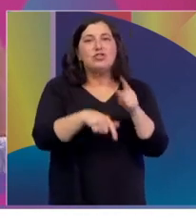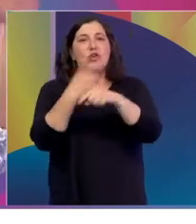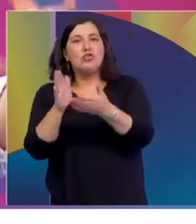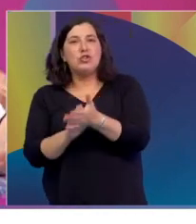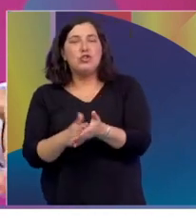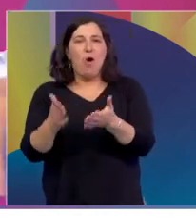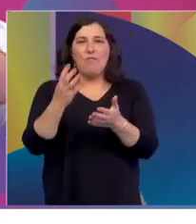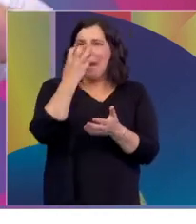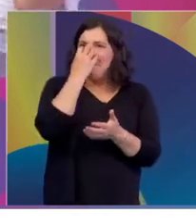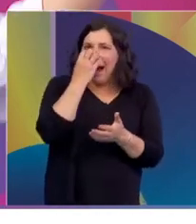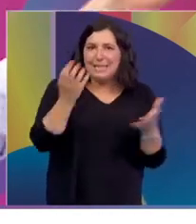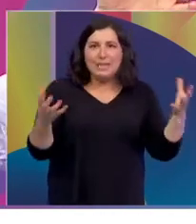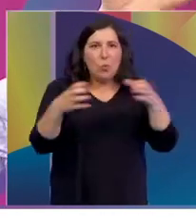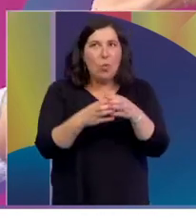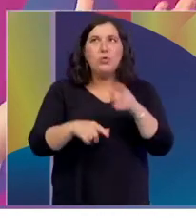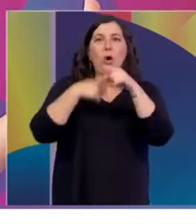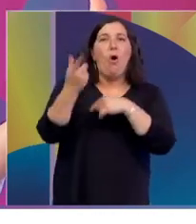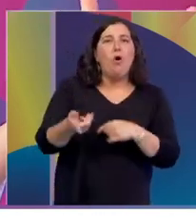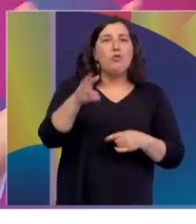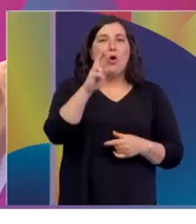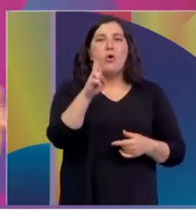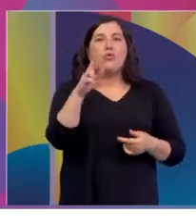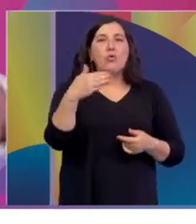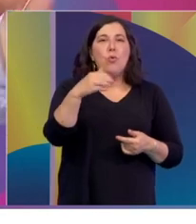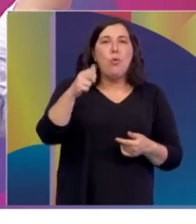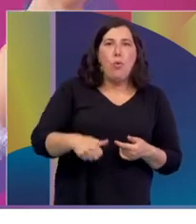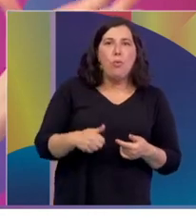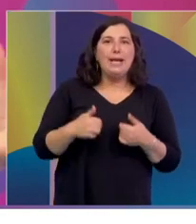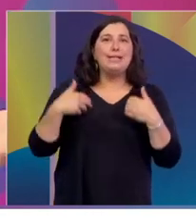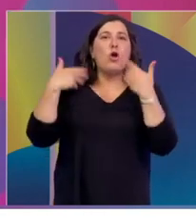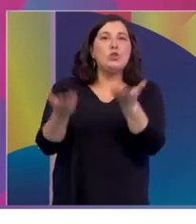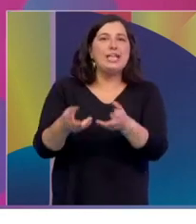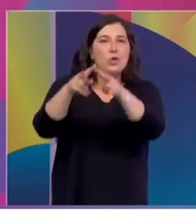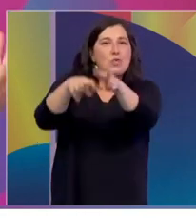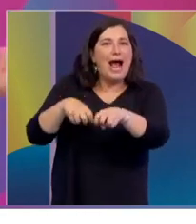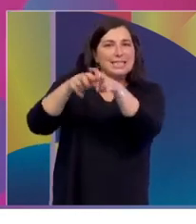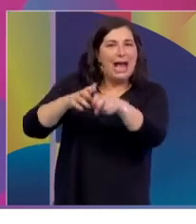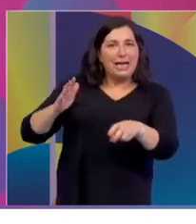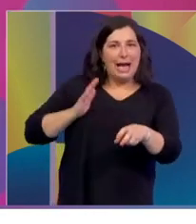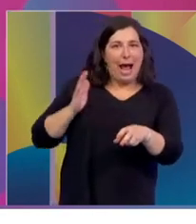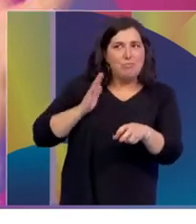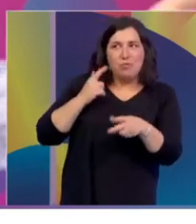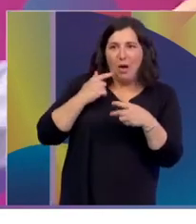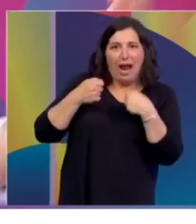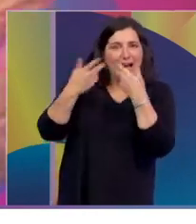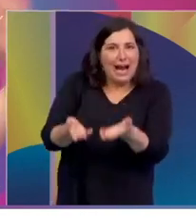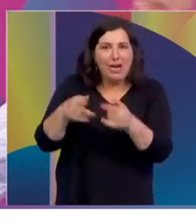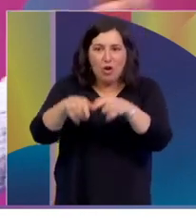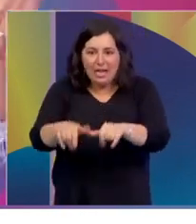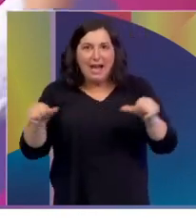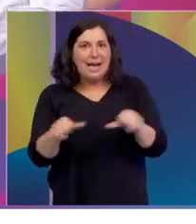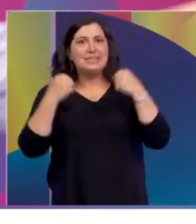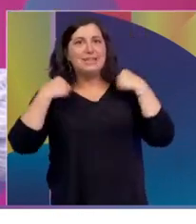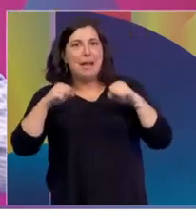bueno, consiguieron una donación de toda una chacra de una señora que les regaló y ahora están armando casi que un polideportivo inclusivo en Libertad y bueno, que ahora vemos que